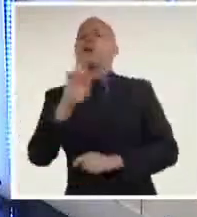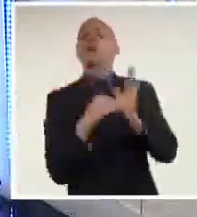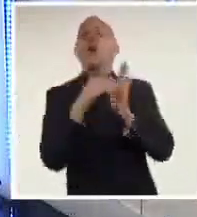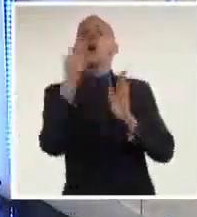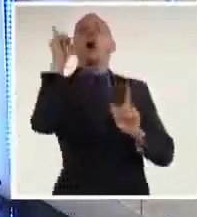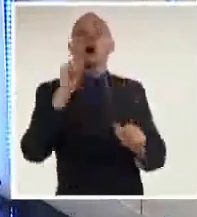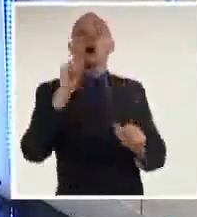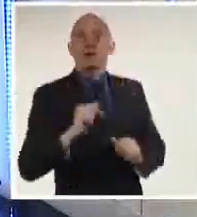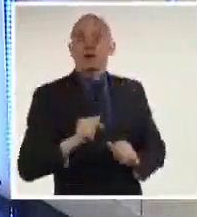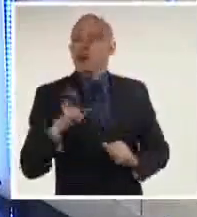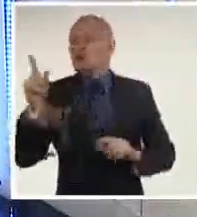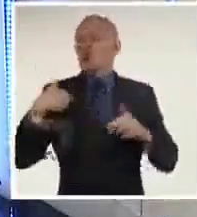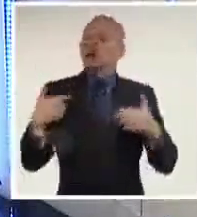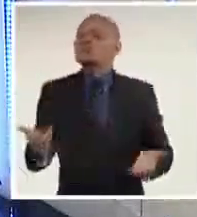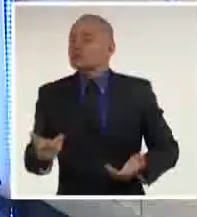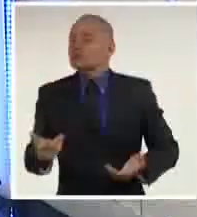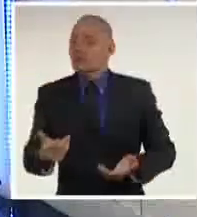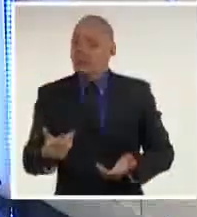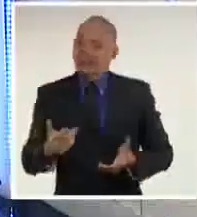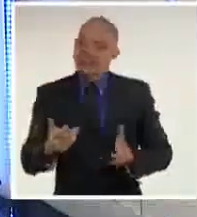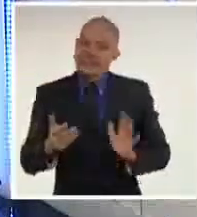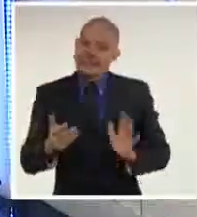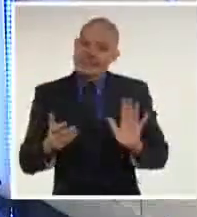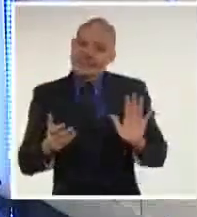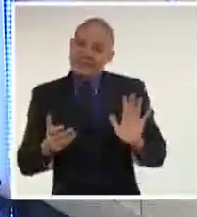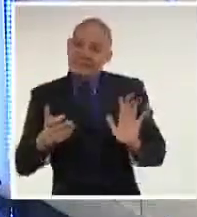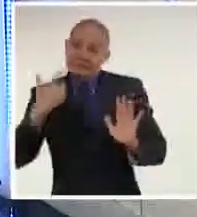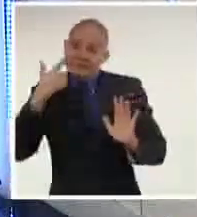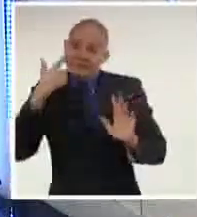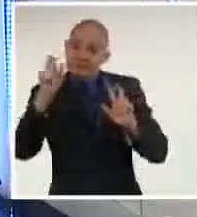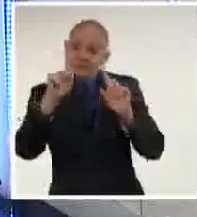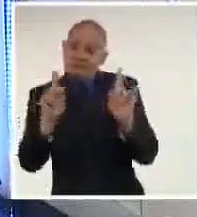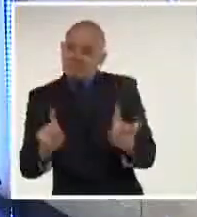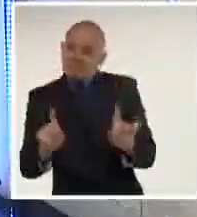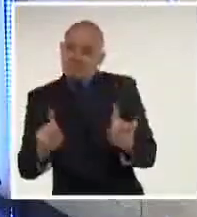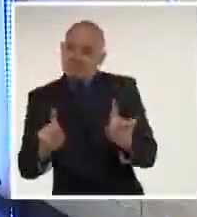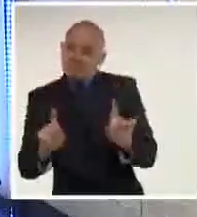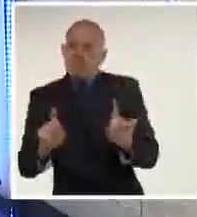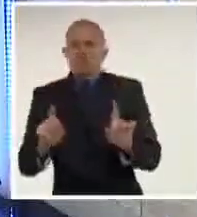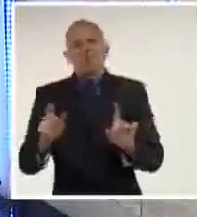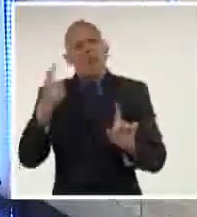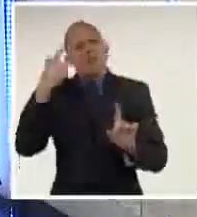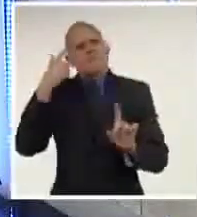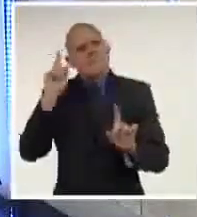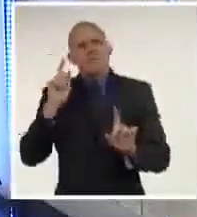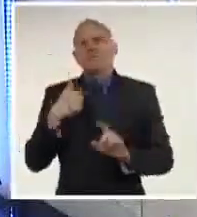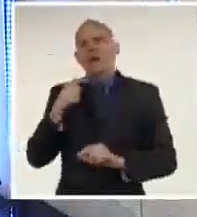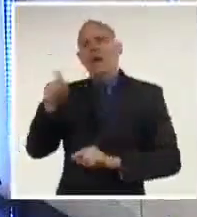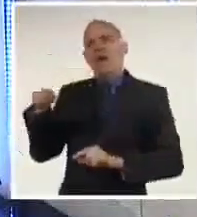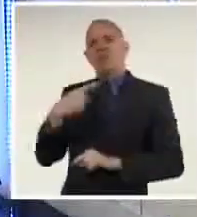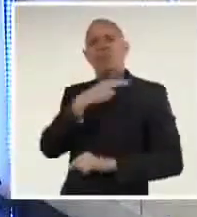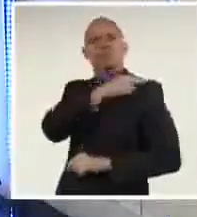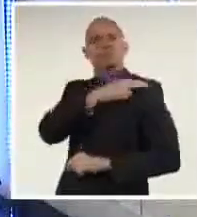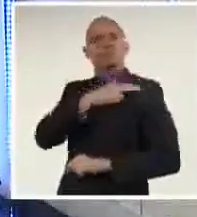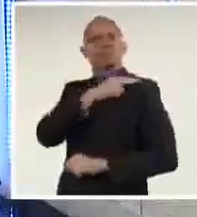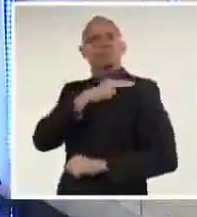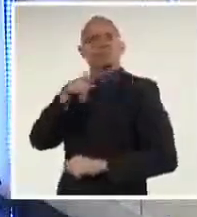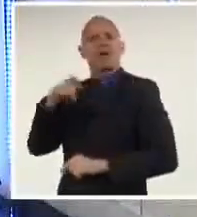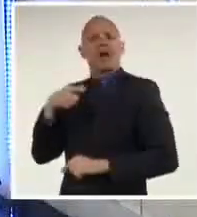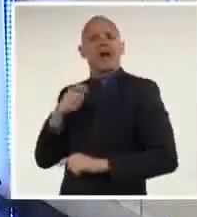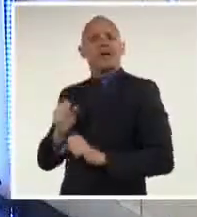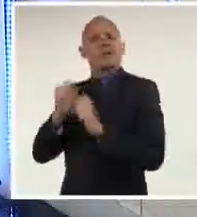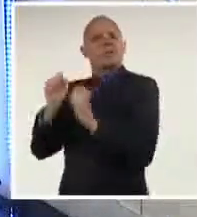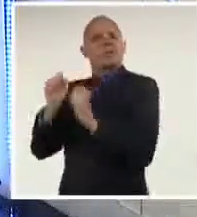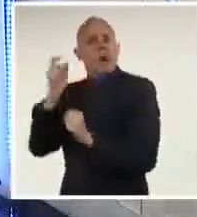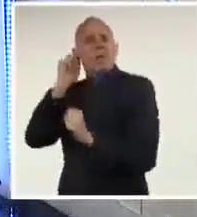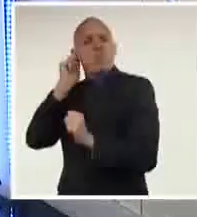solamente la determinación de los manifestantes peruanos. La pregunta es, ¿cuánto más los que mandan mantendrán a Boluarte como ejecutora